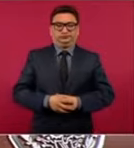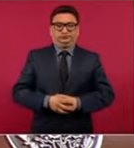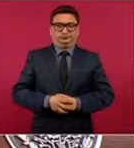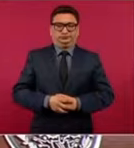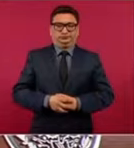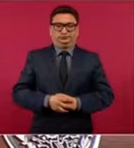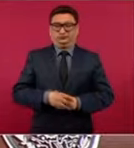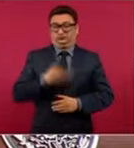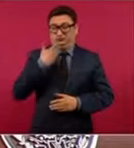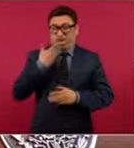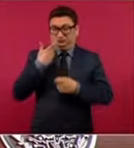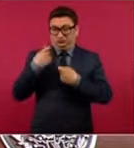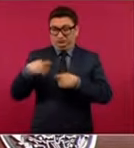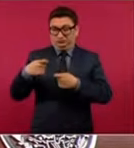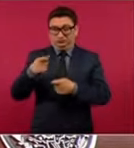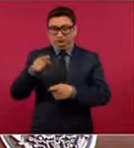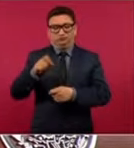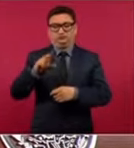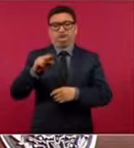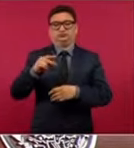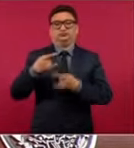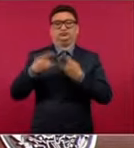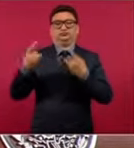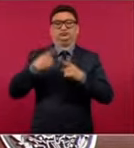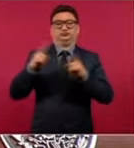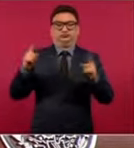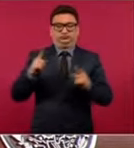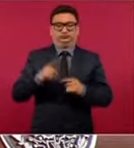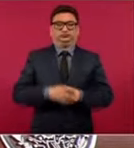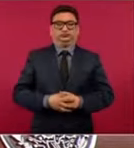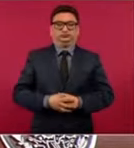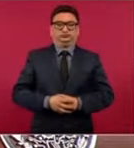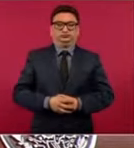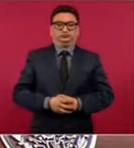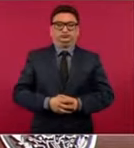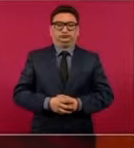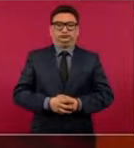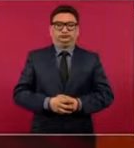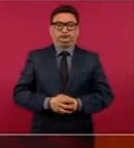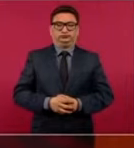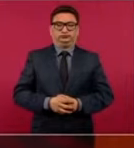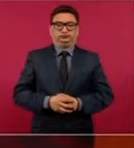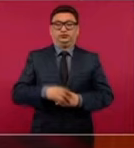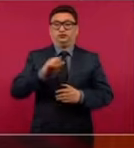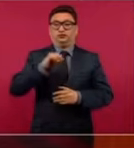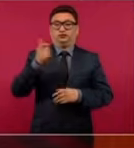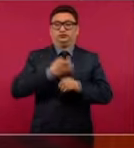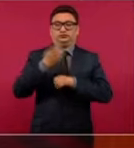no conservadores, históricamente. Y el otro Estado, así, es Guerrero,